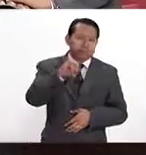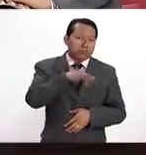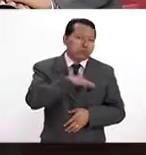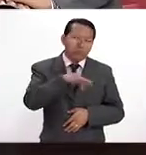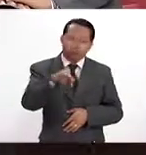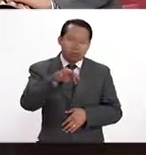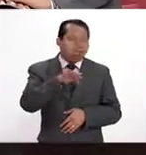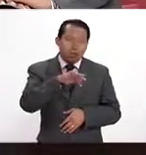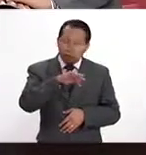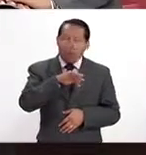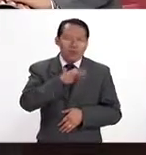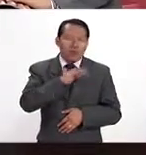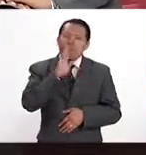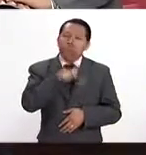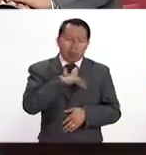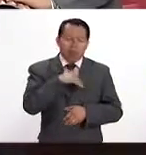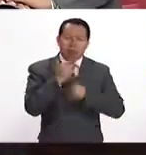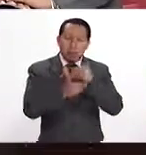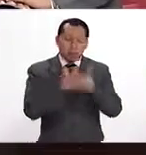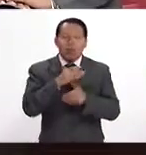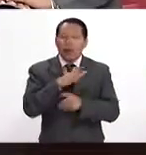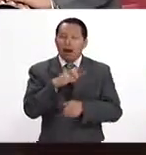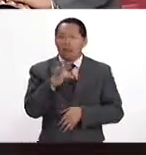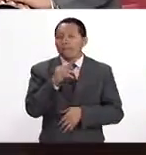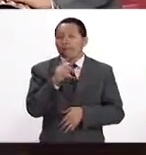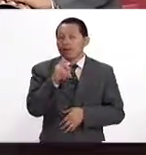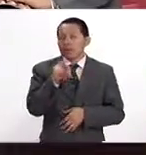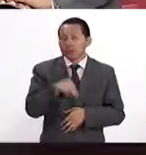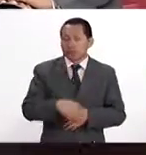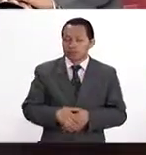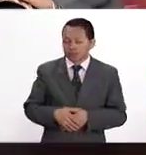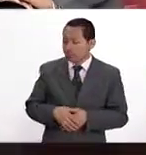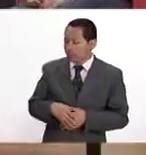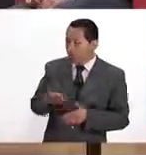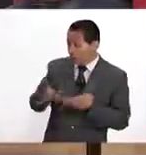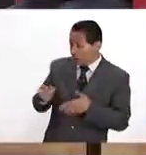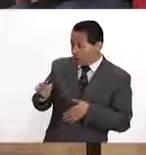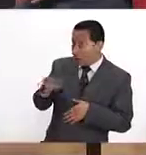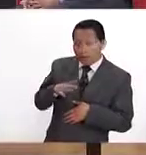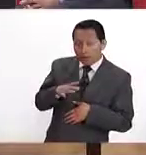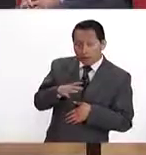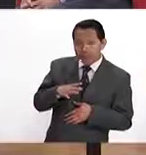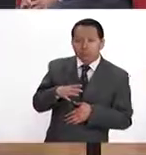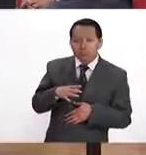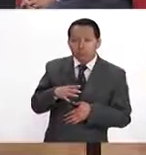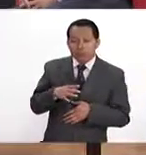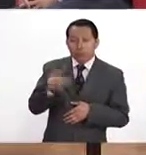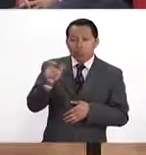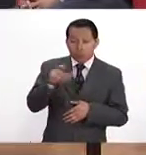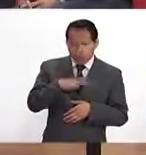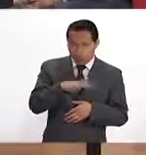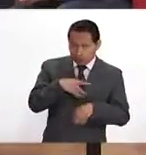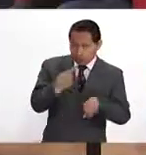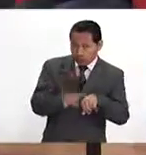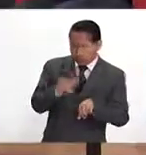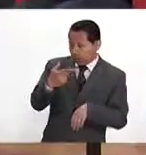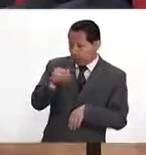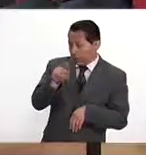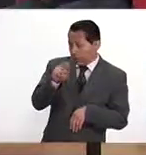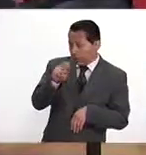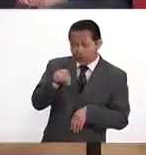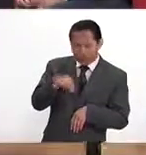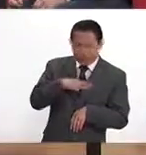importantes para la aparición de la hipertensión arterial. Ahora, alguien que ya pues se tiene esta hipertensión, ¿cuál es el